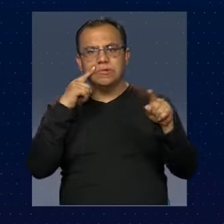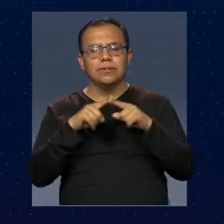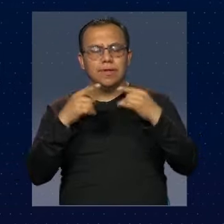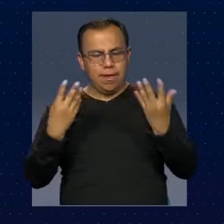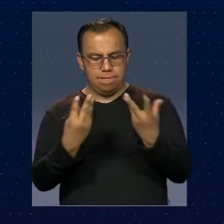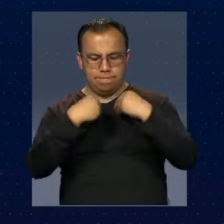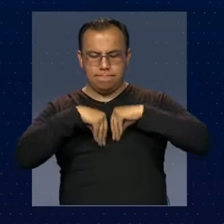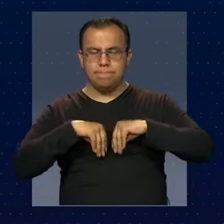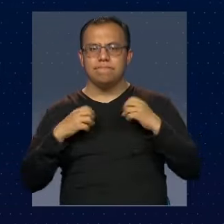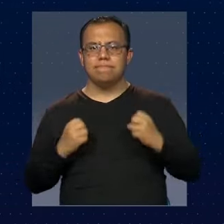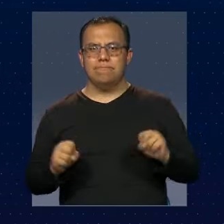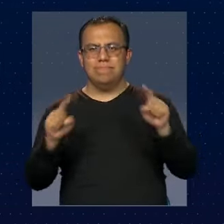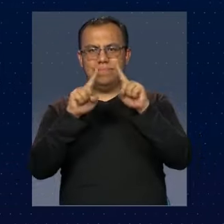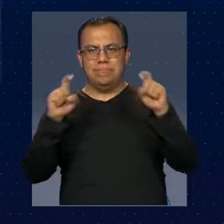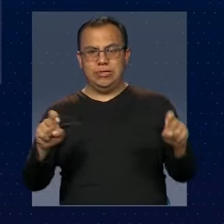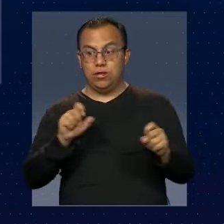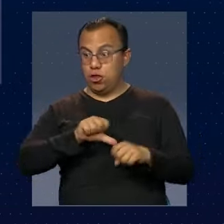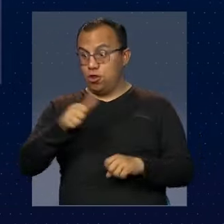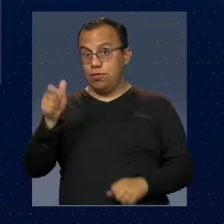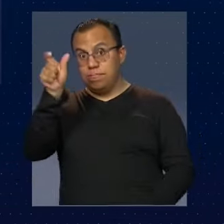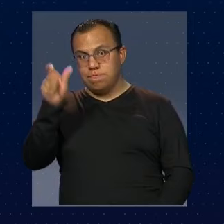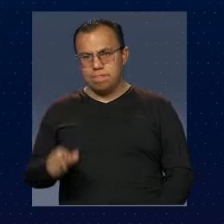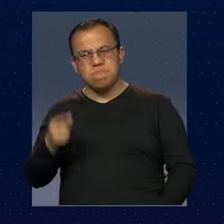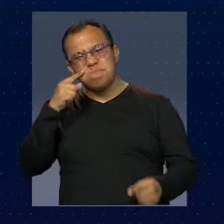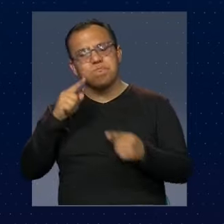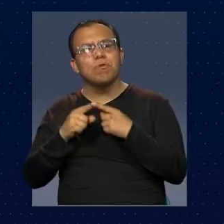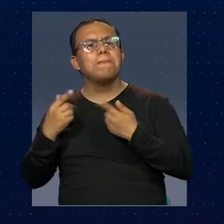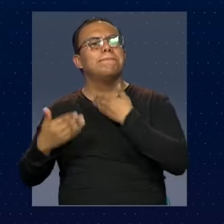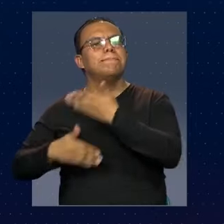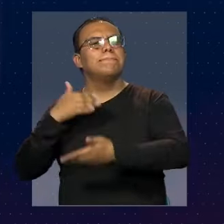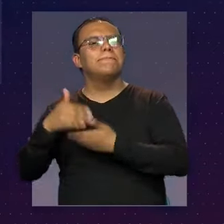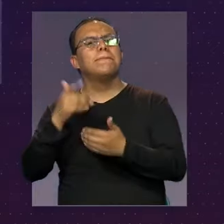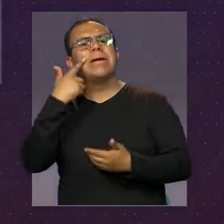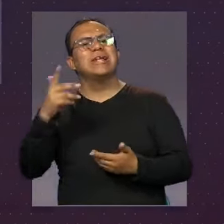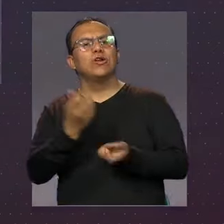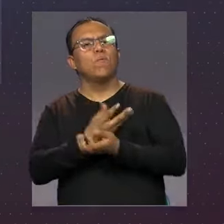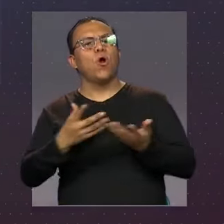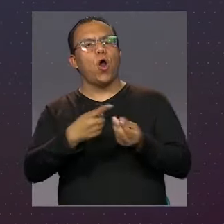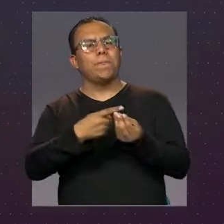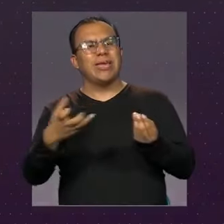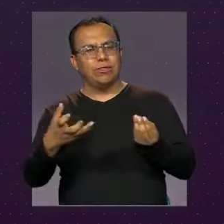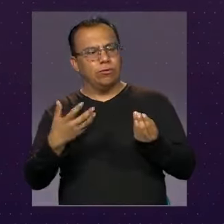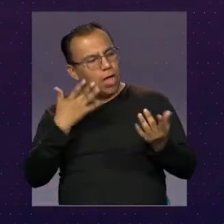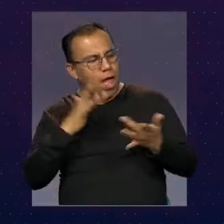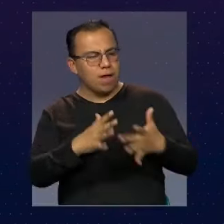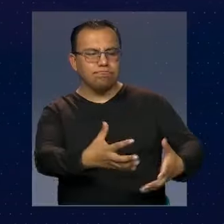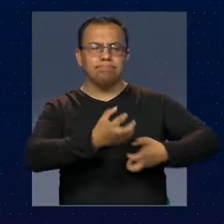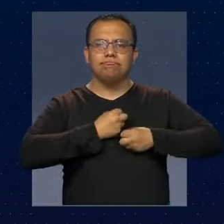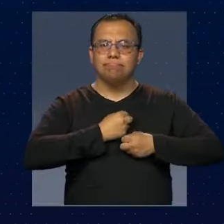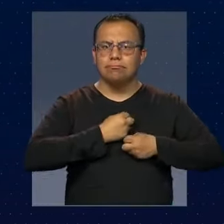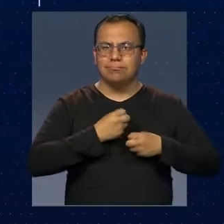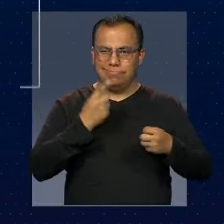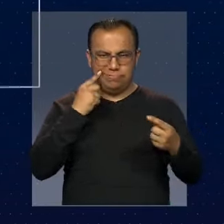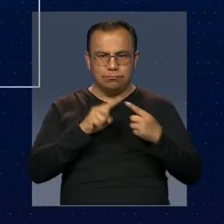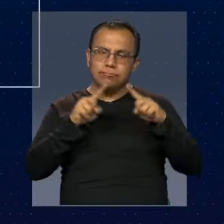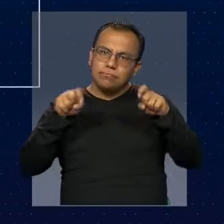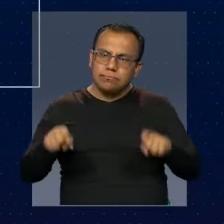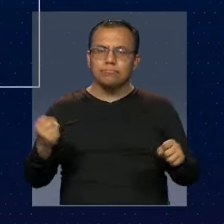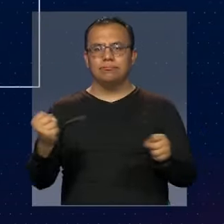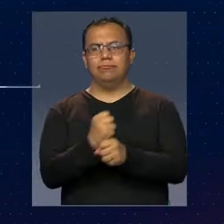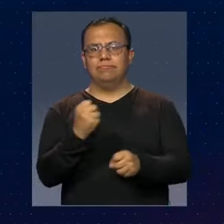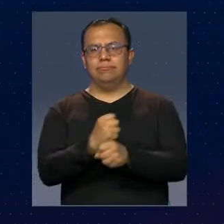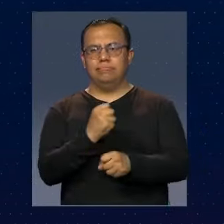se apoderan del otro, en términos como si fuera un bien, y de una u otra forma, que aquí debe de un trabajo